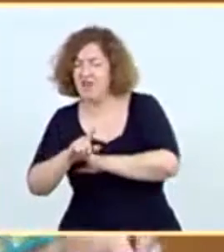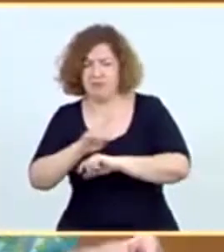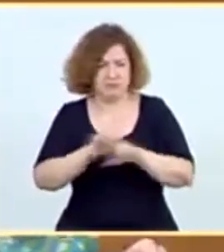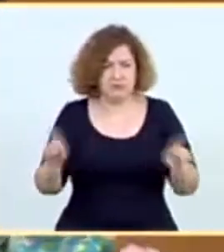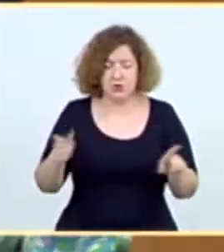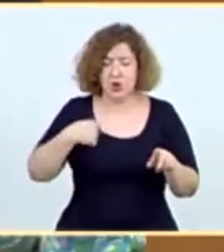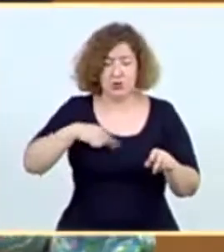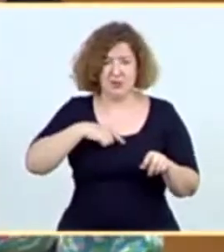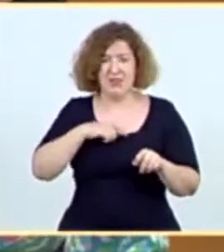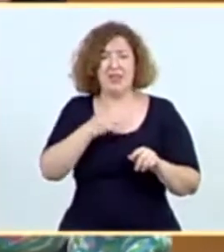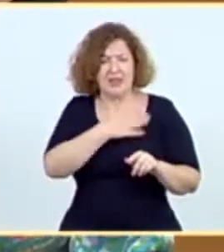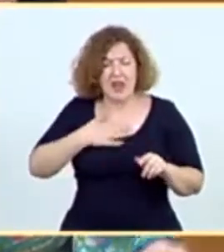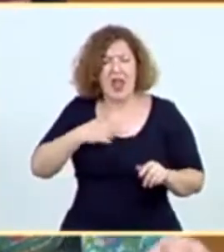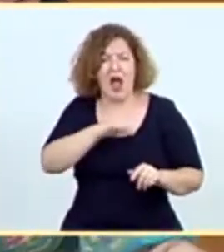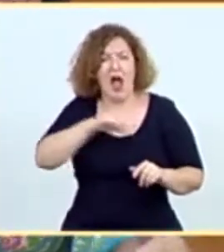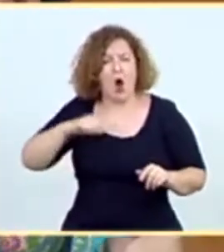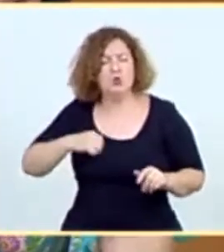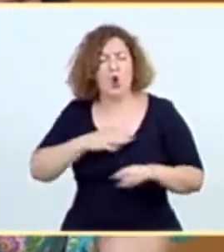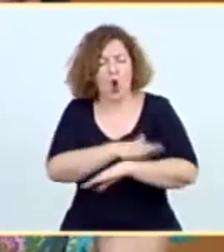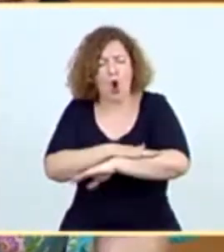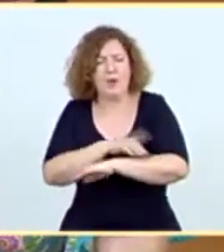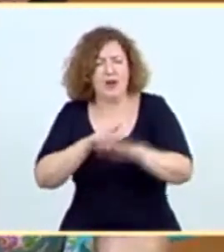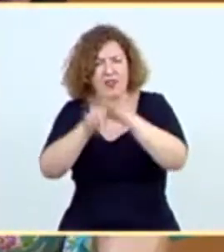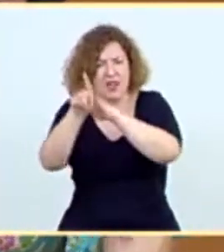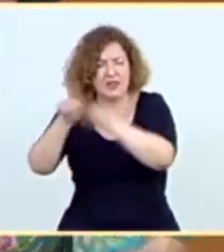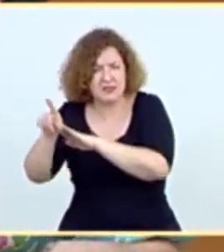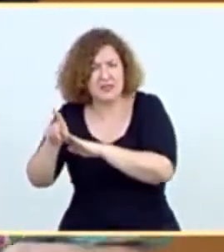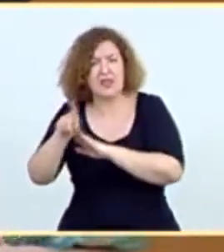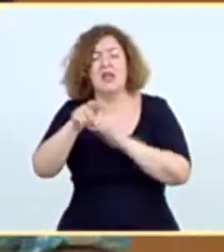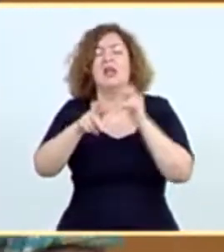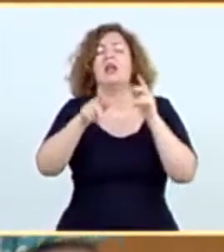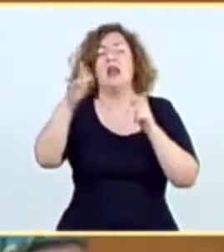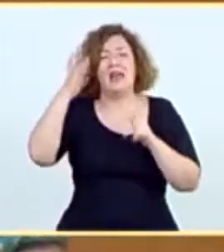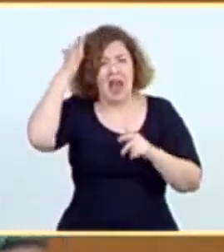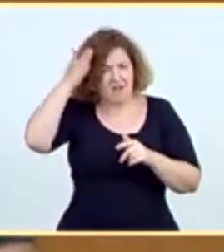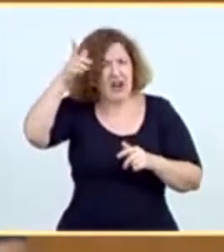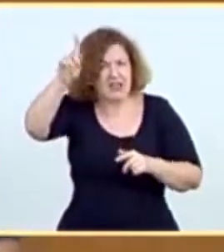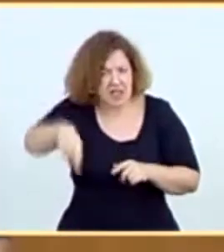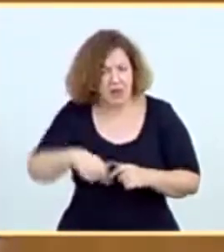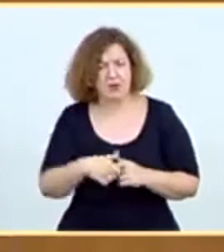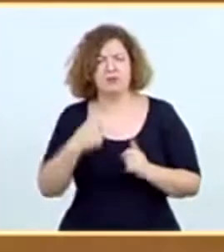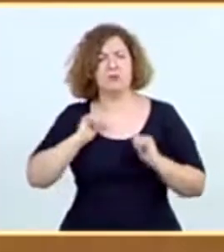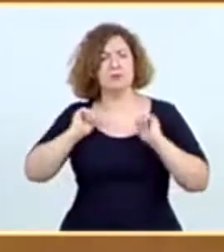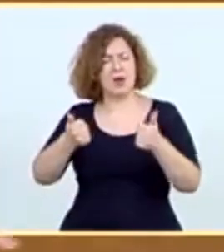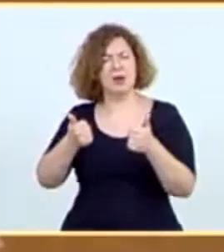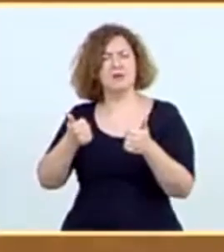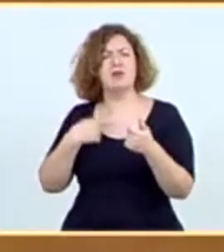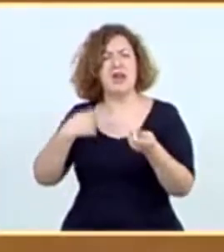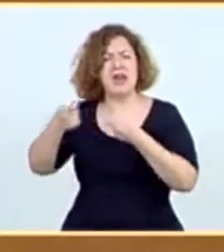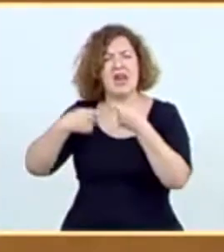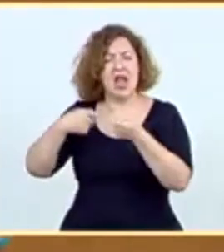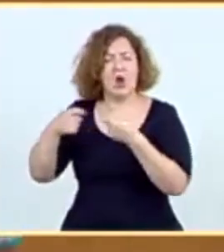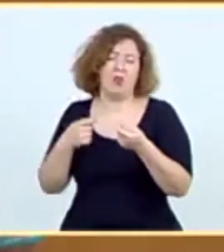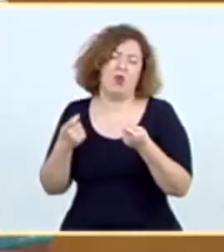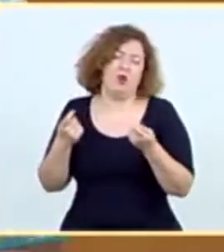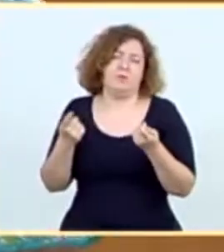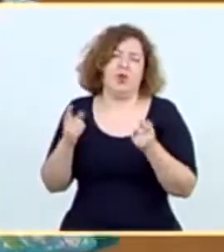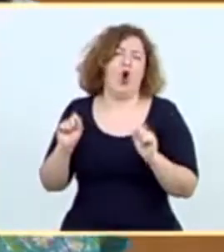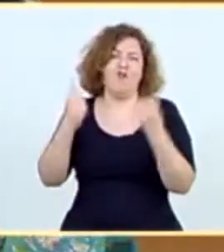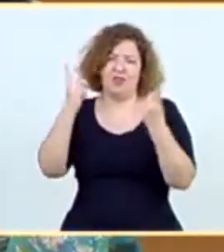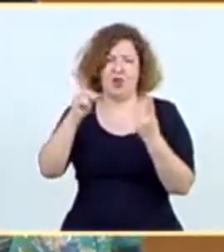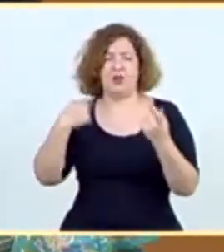del autogobierno, señoría. Y también con Navarra. También con Navarra, señoría. Hemos comenzado negociaciones informales,